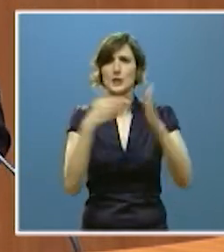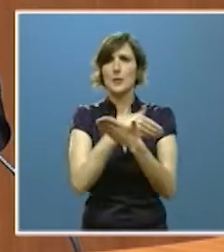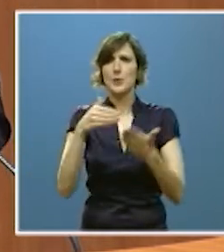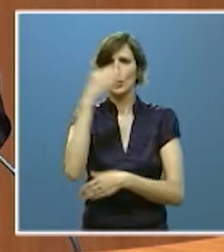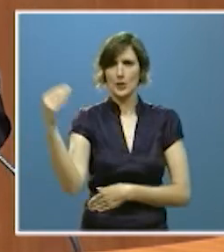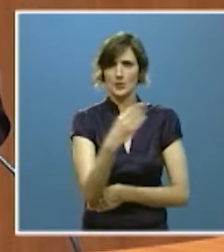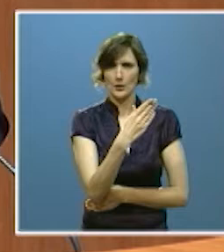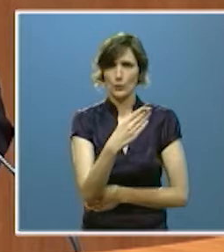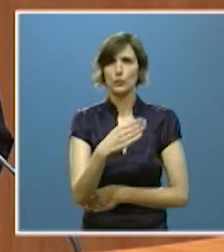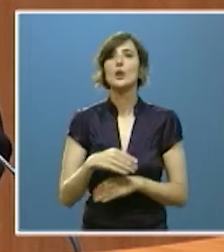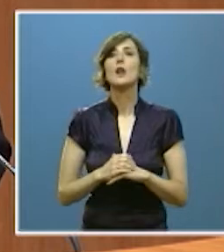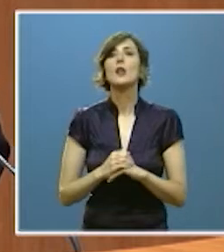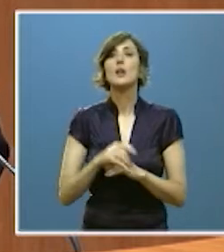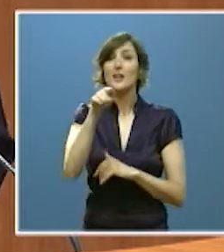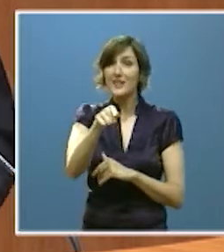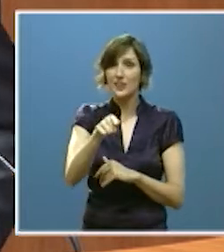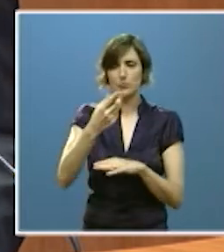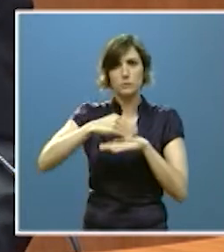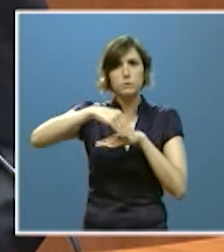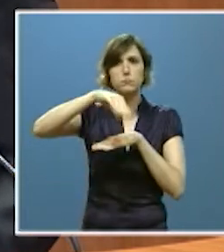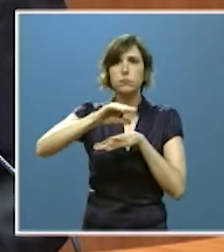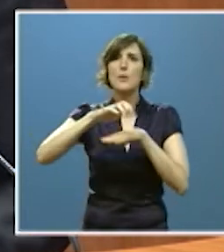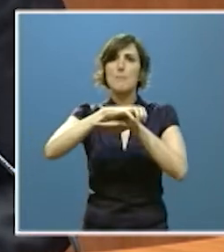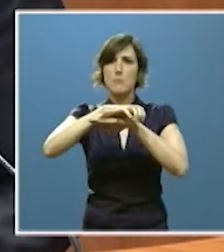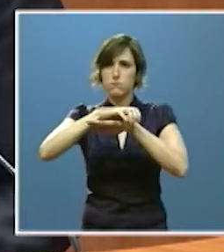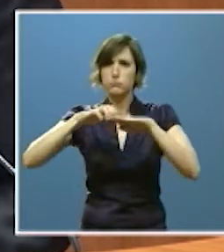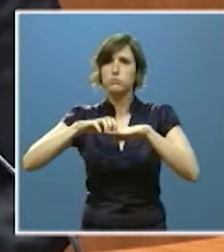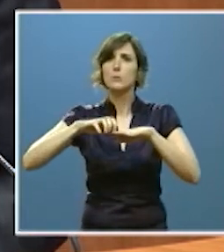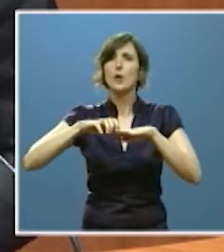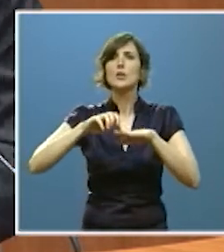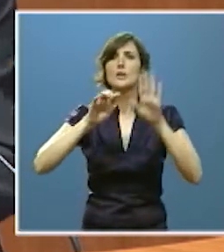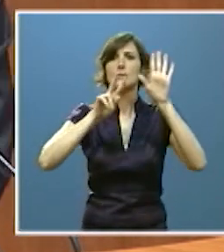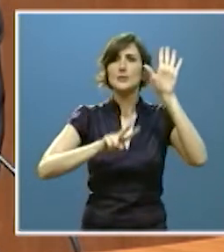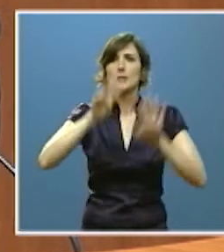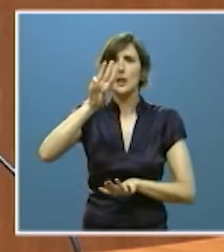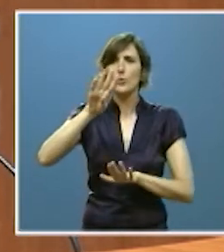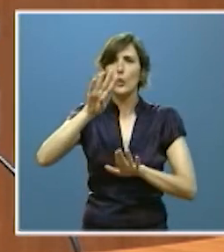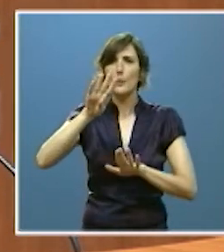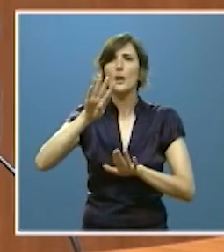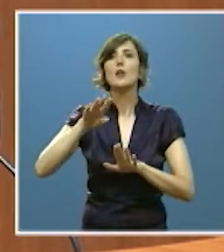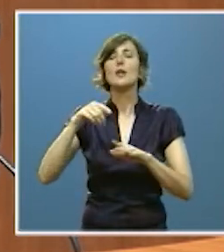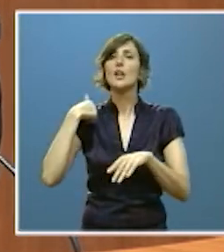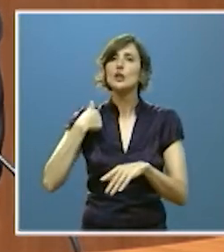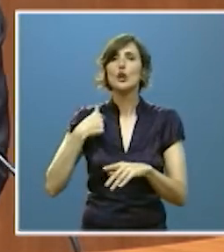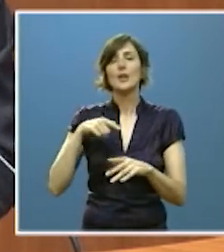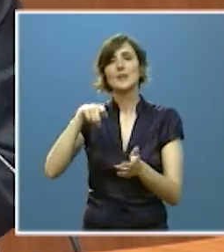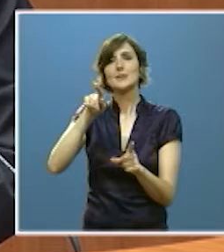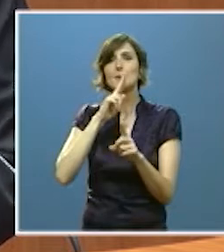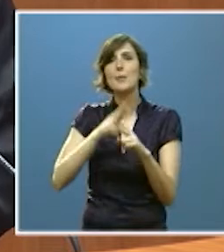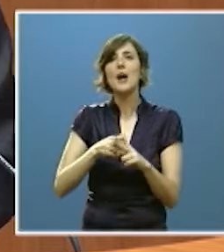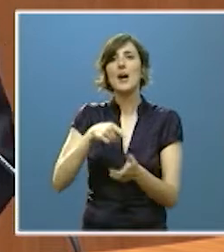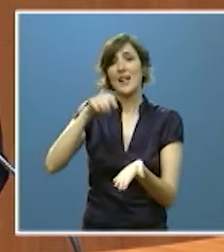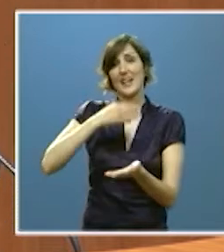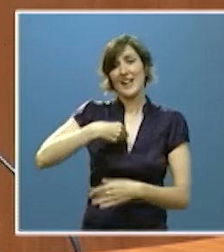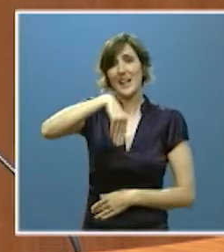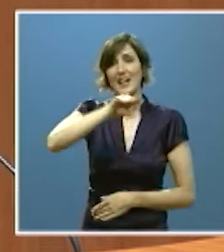una parte significativa de esos recursos 79 millones de euros financian la renta garantizada de ciudadanía que